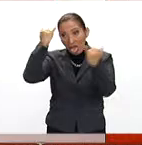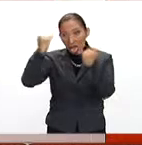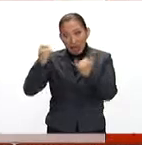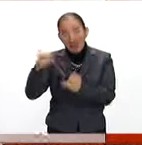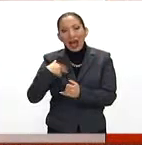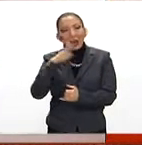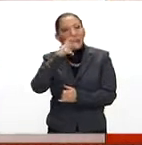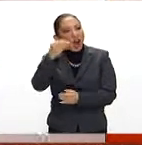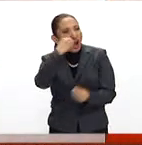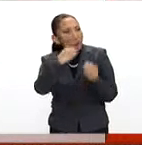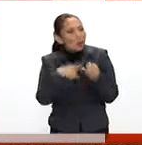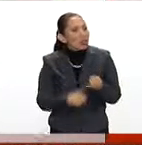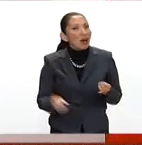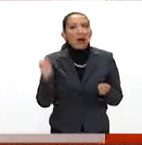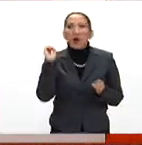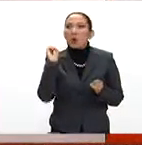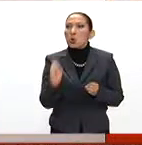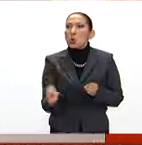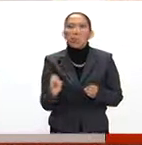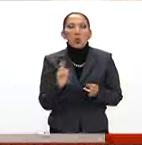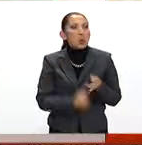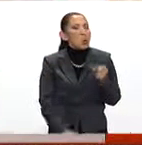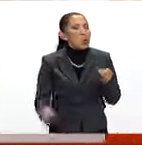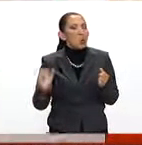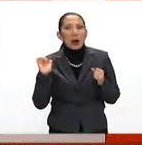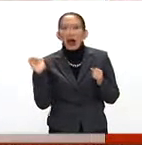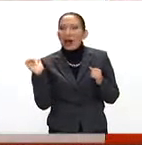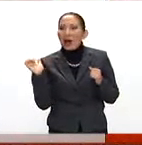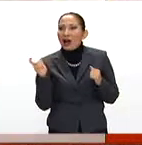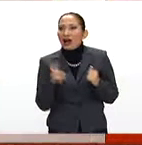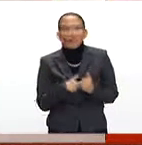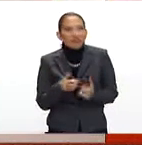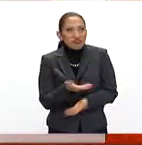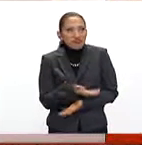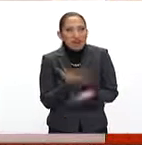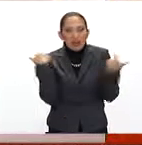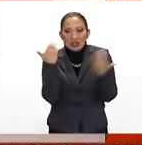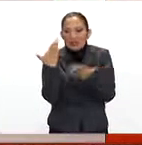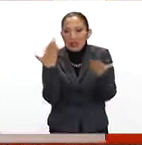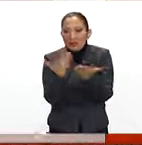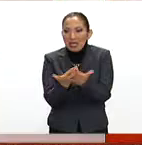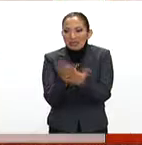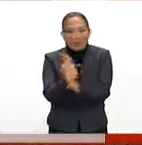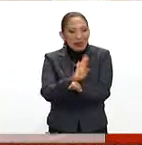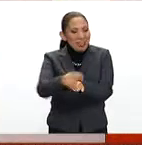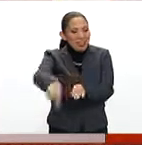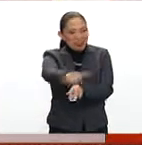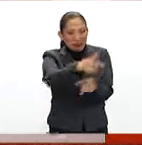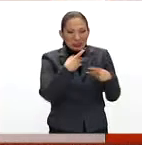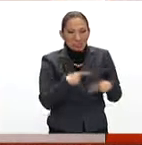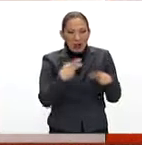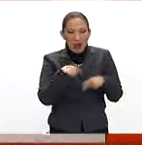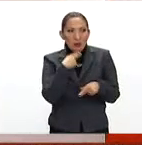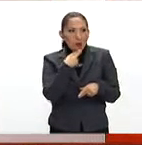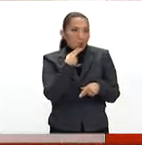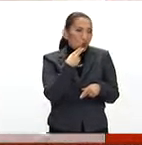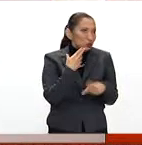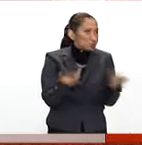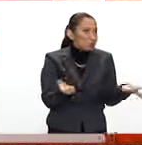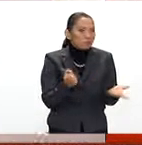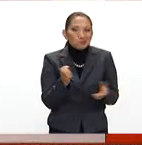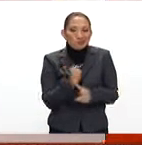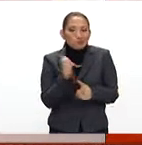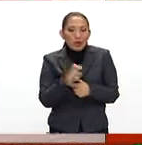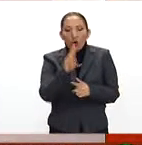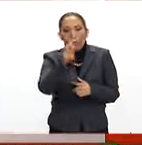nos cobra. Muy interesante, Jennifer, tu aportación, tu emprendimiento, sin duda alguna, pues nos